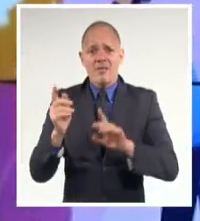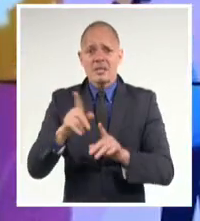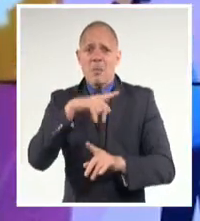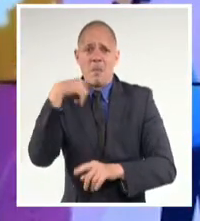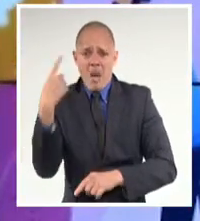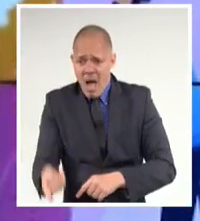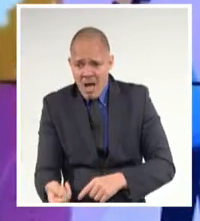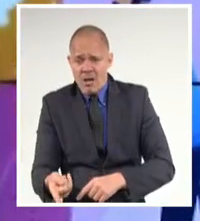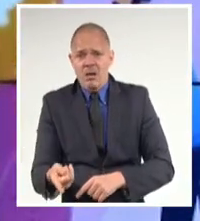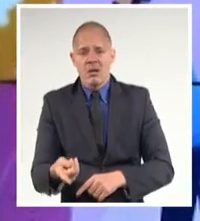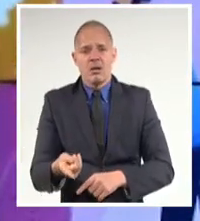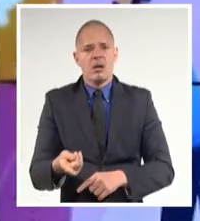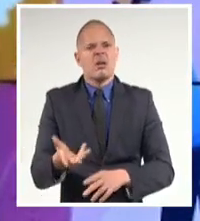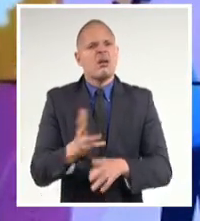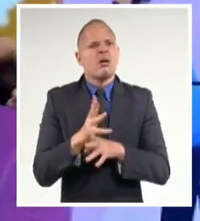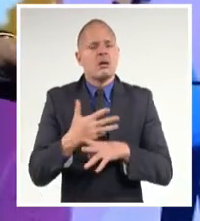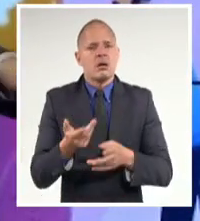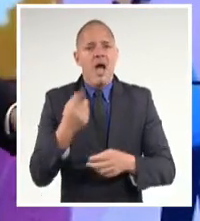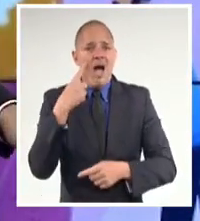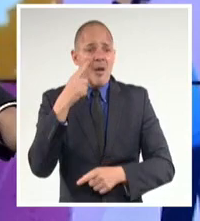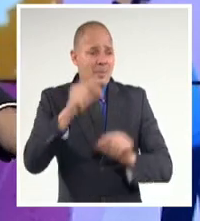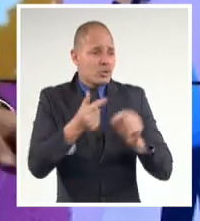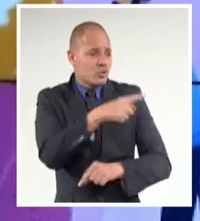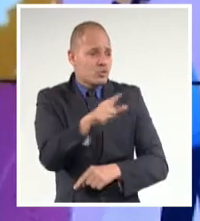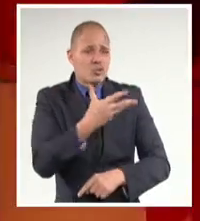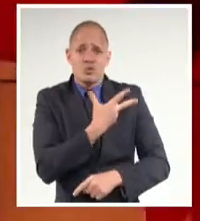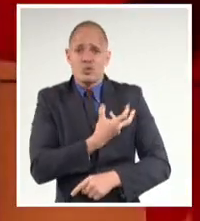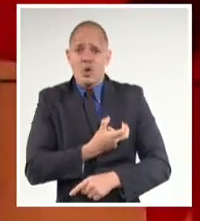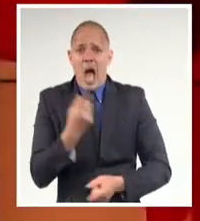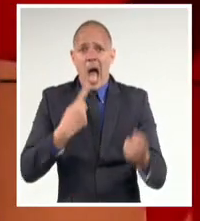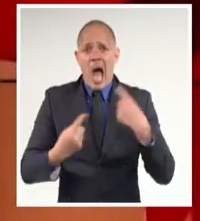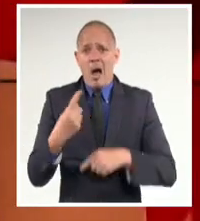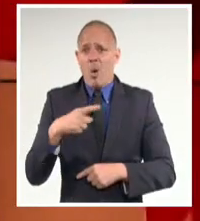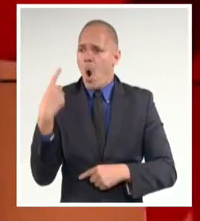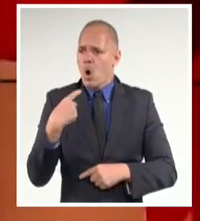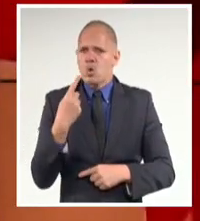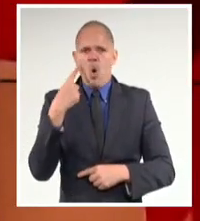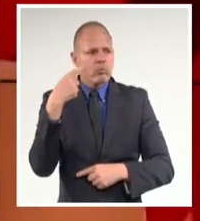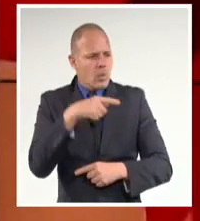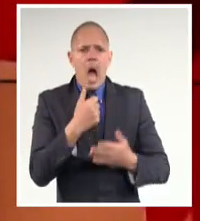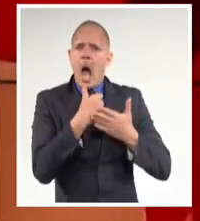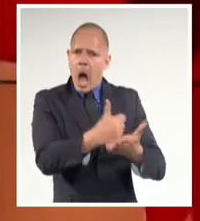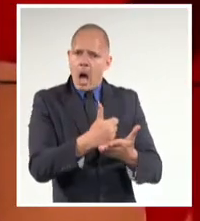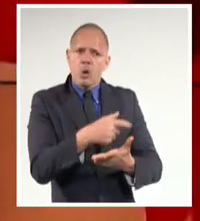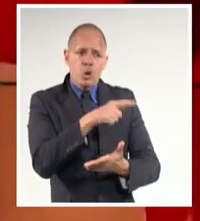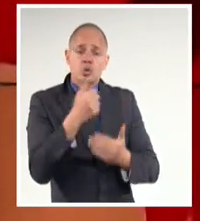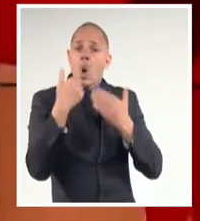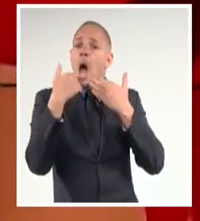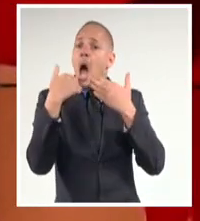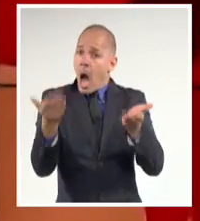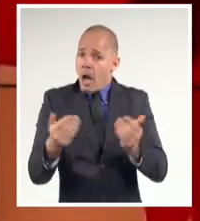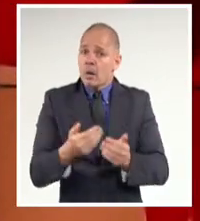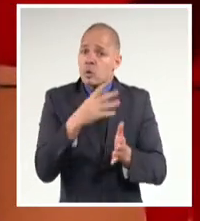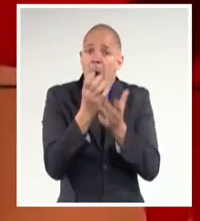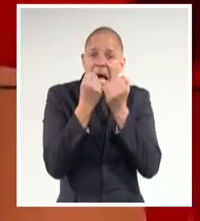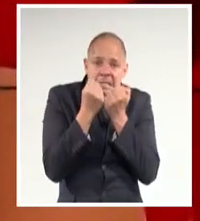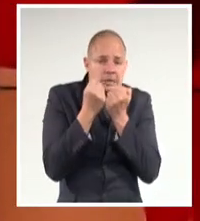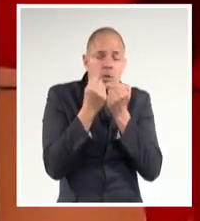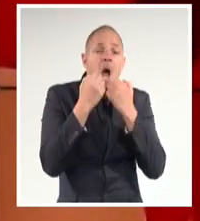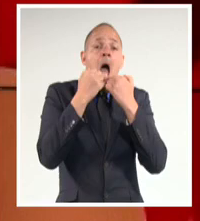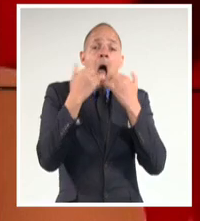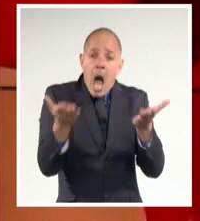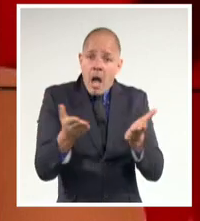un deber humano estar al lado de las víctimas que dejan estos hechos y denunciar, no callar y exigir por el